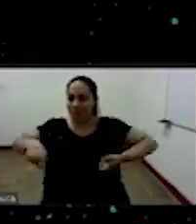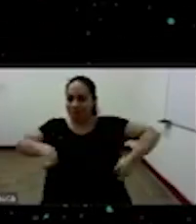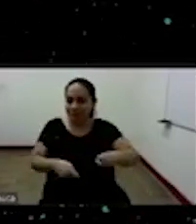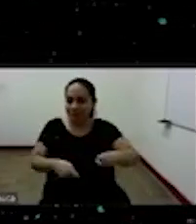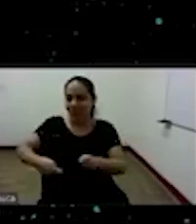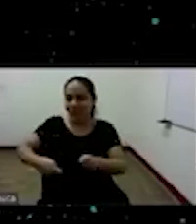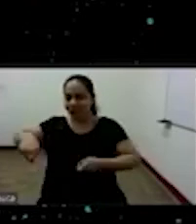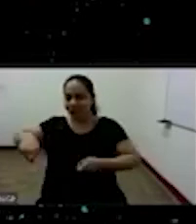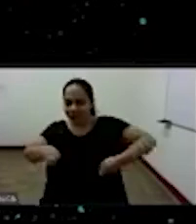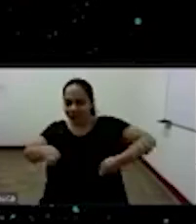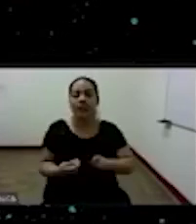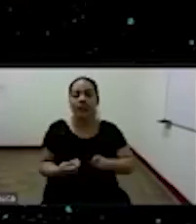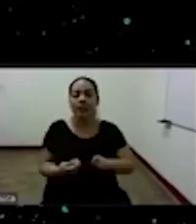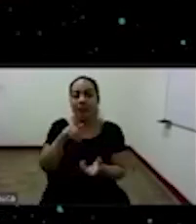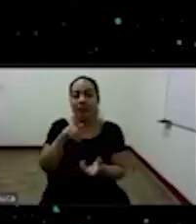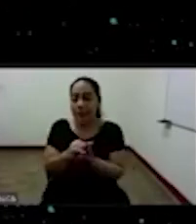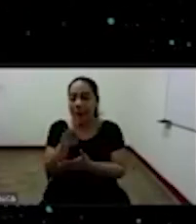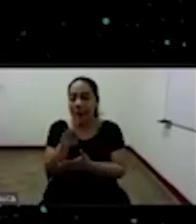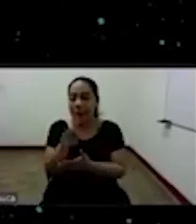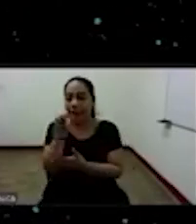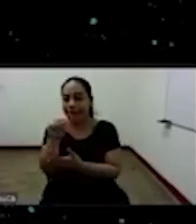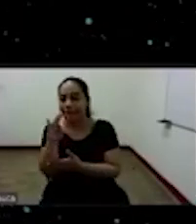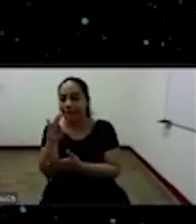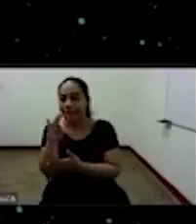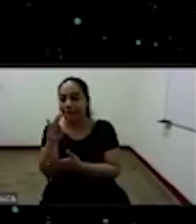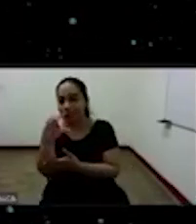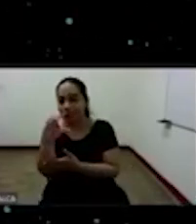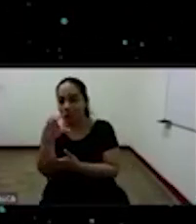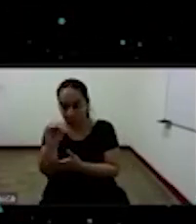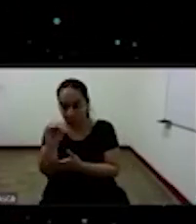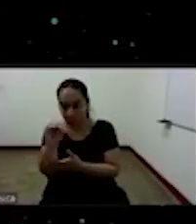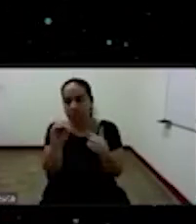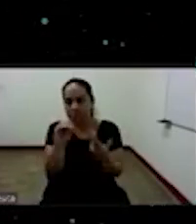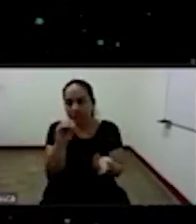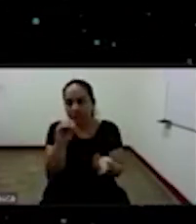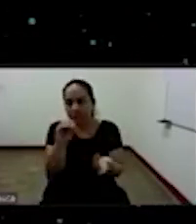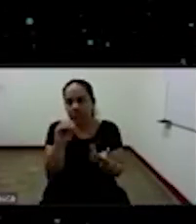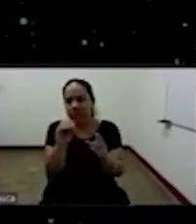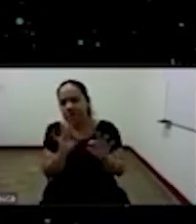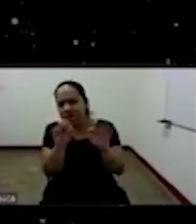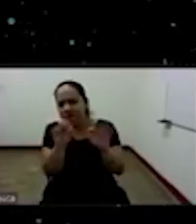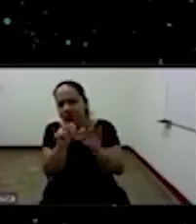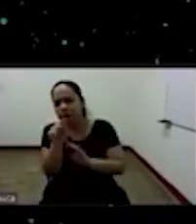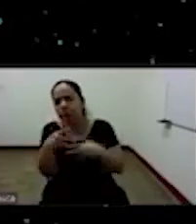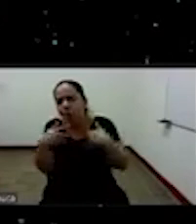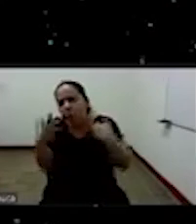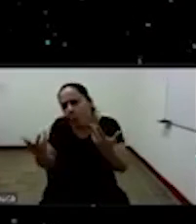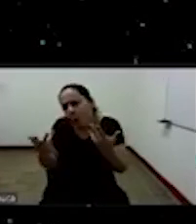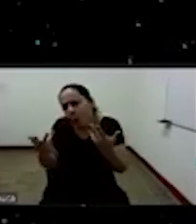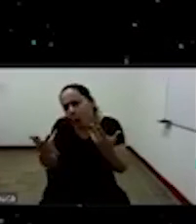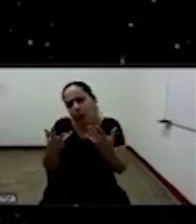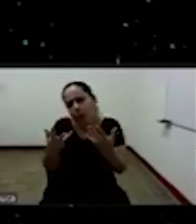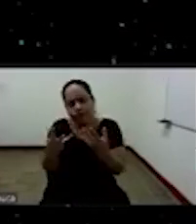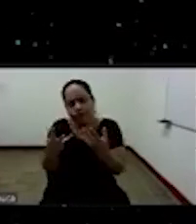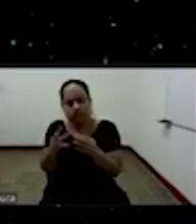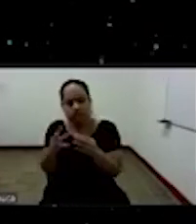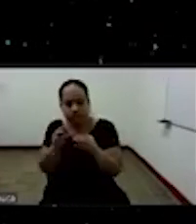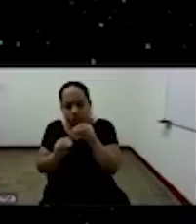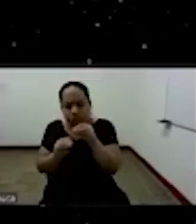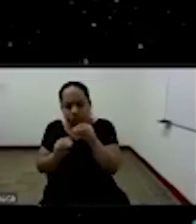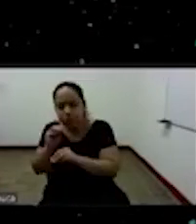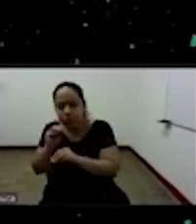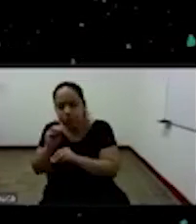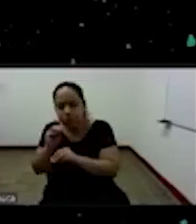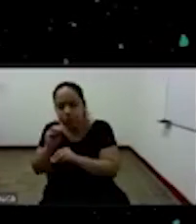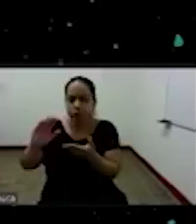este bambuco también eh está está hecho con base a unos ritmos que